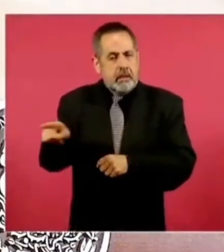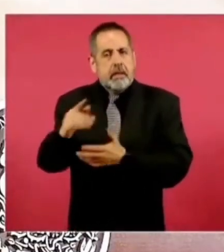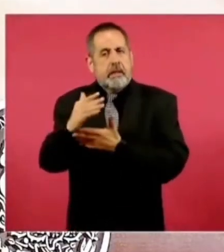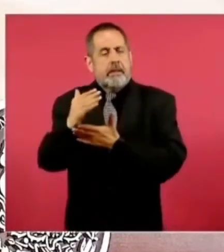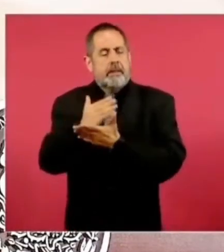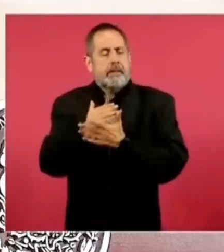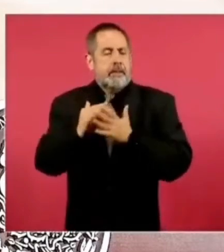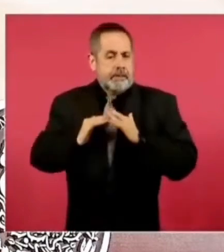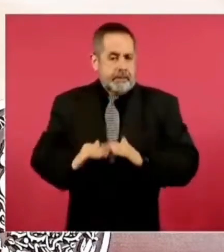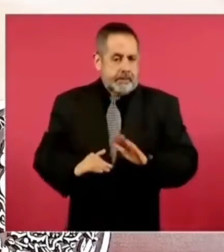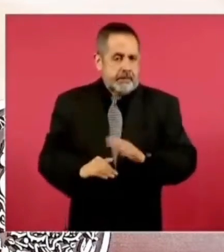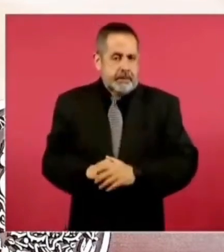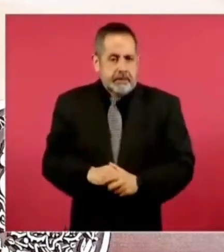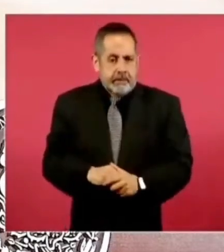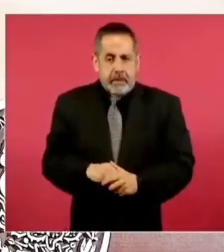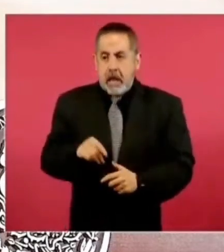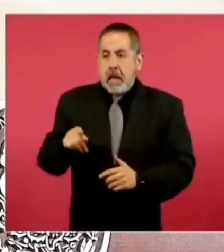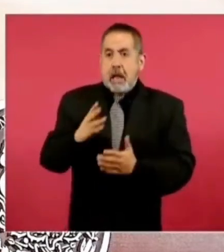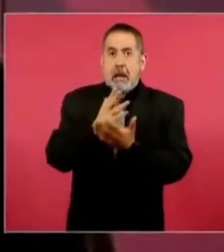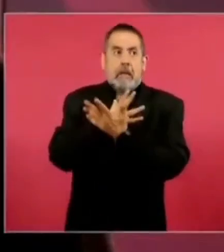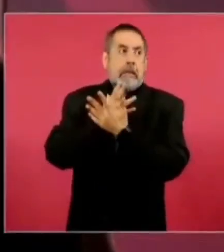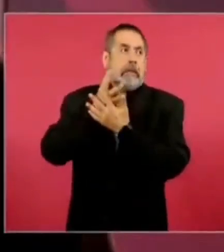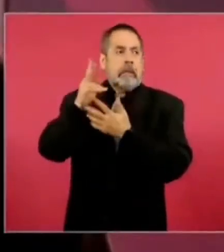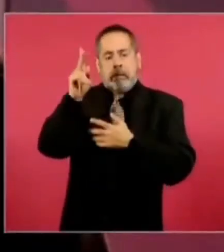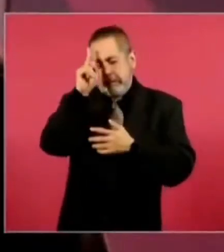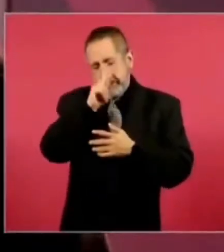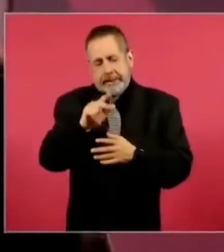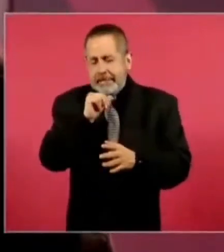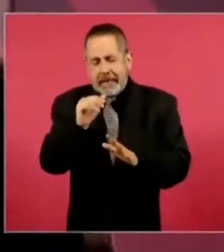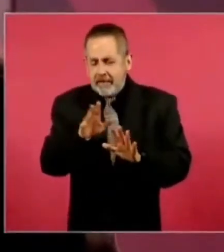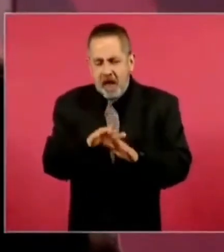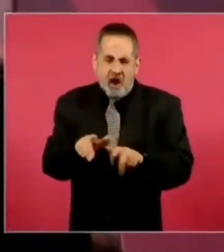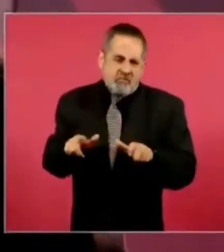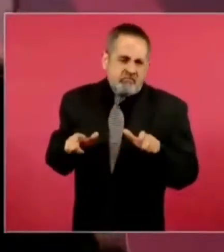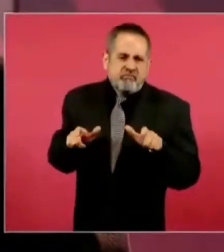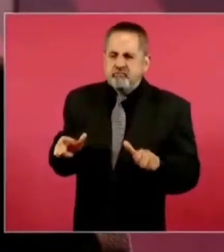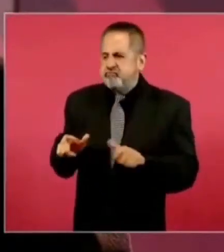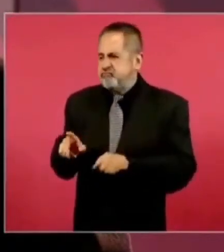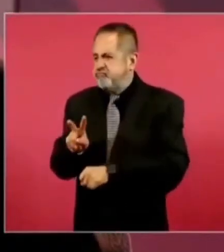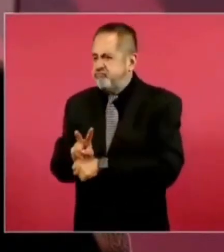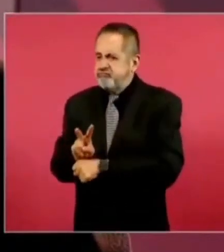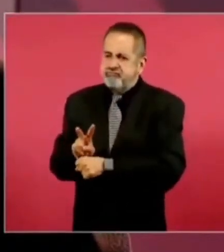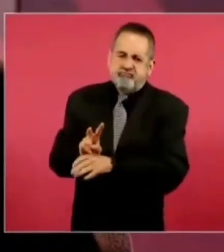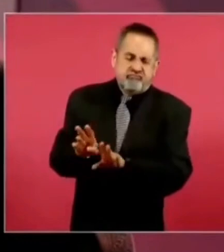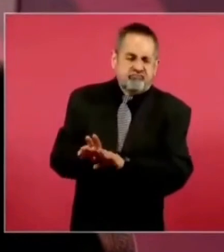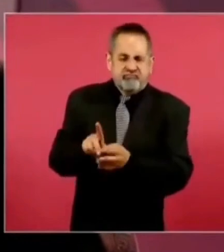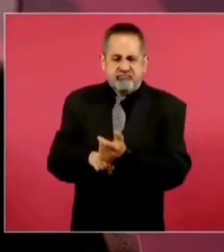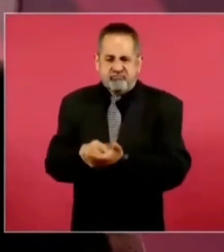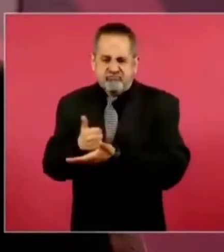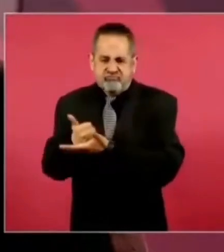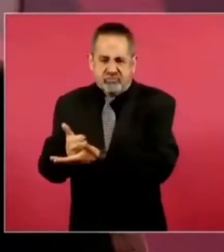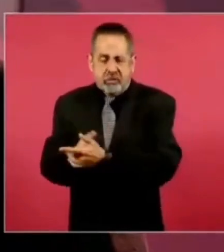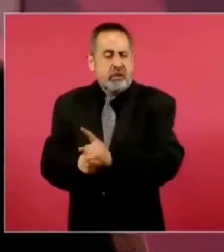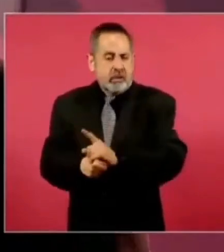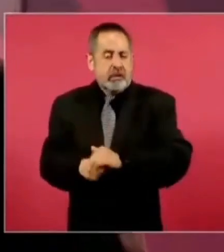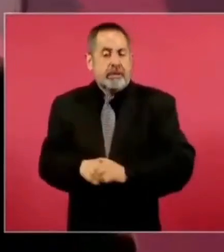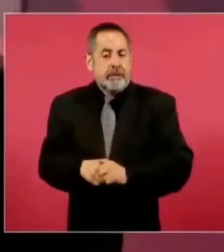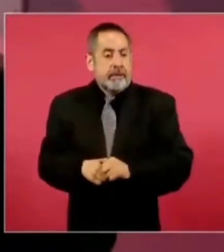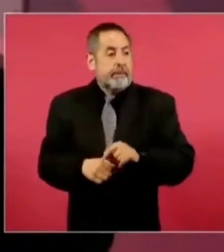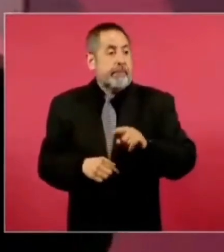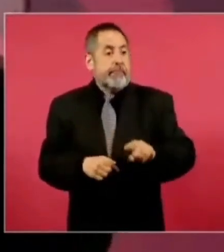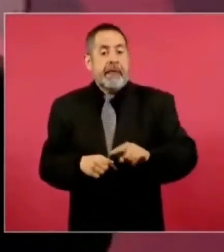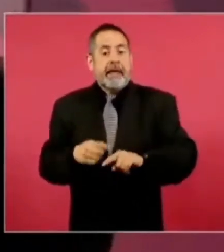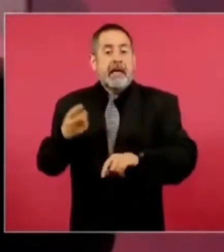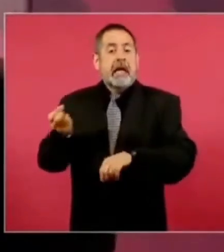No va a suceder nada y ya el secretario de la